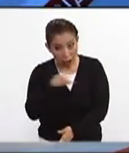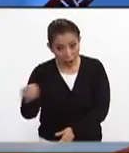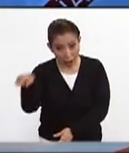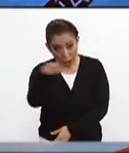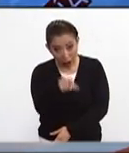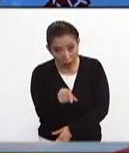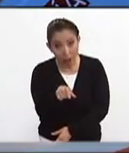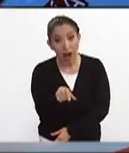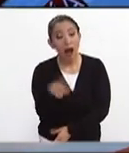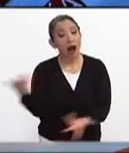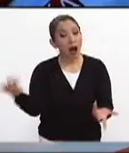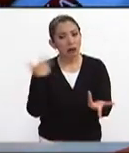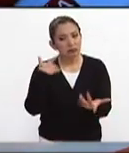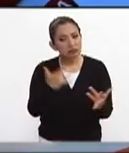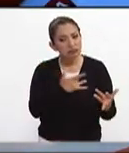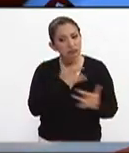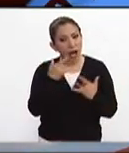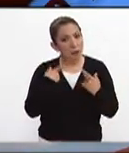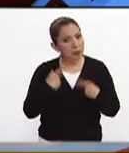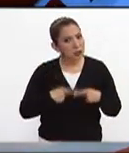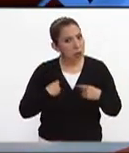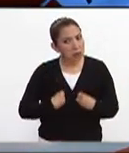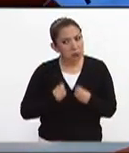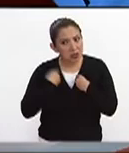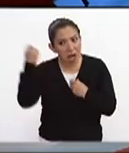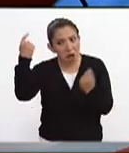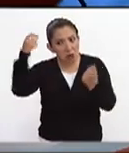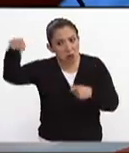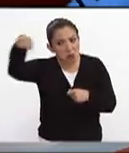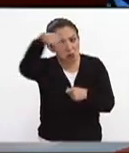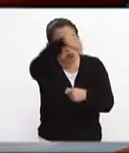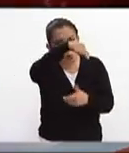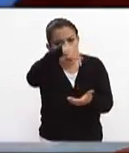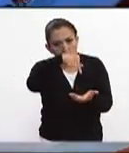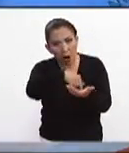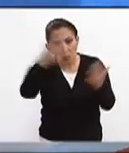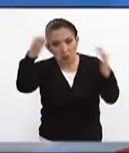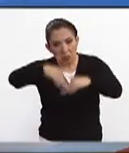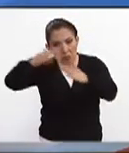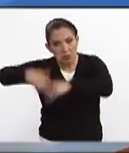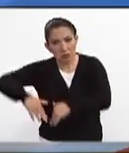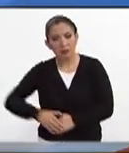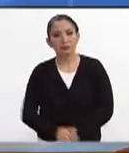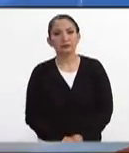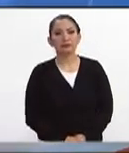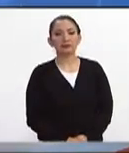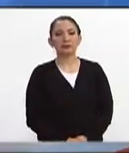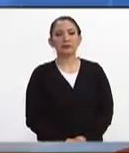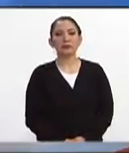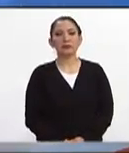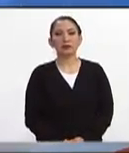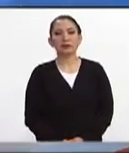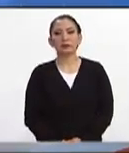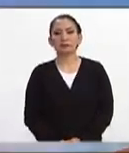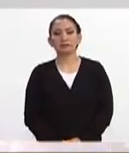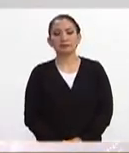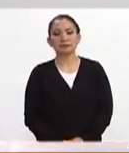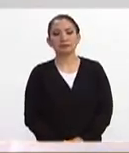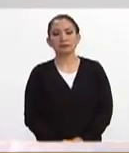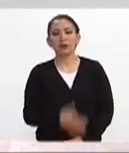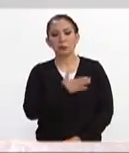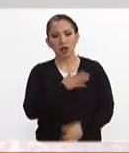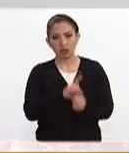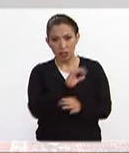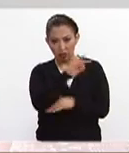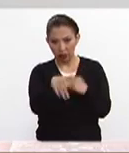indicios de que haya vida en algunas estructuras colapsadas en la Ciudad de México? Muy buenos